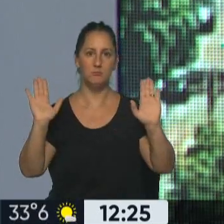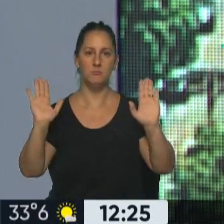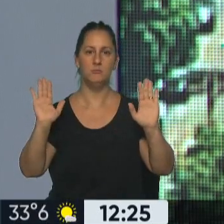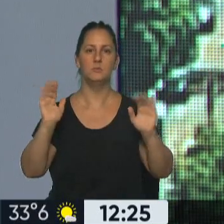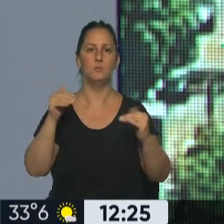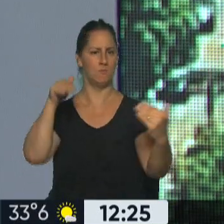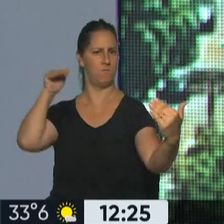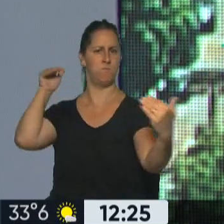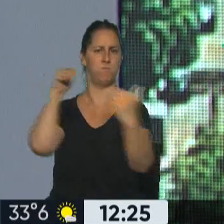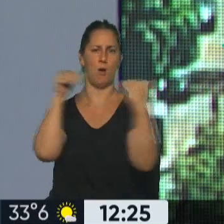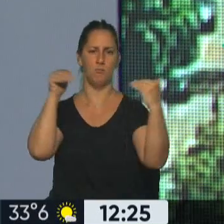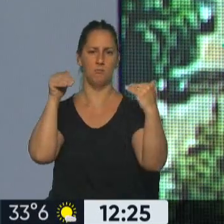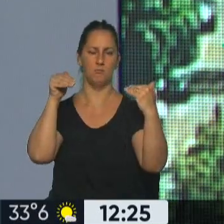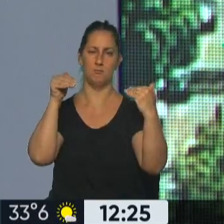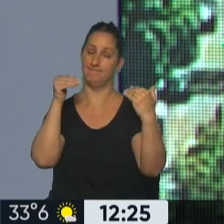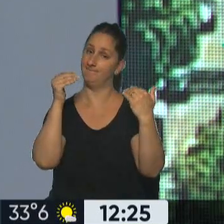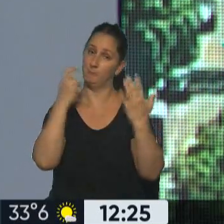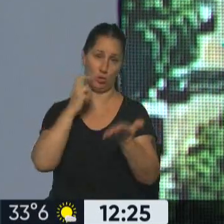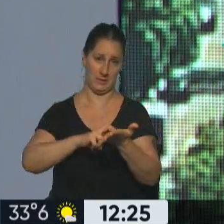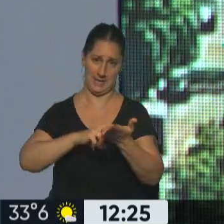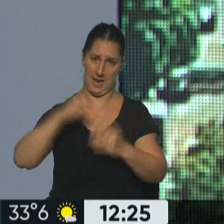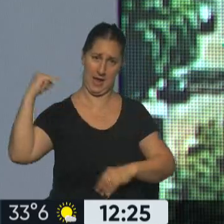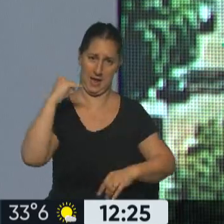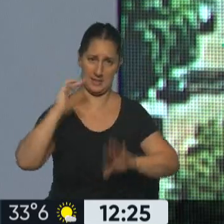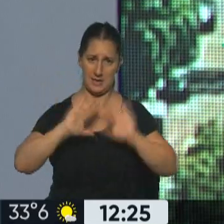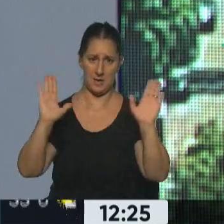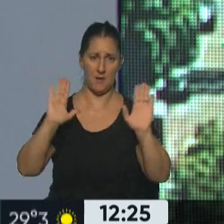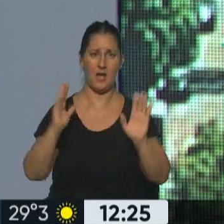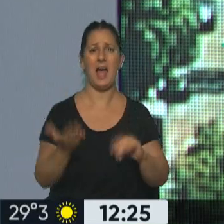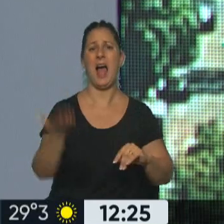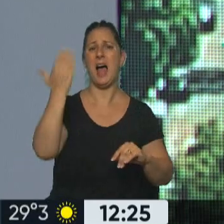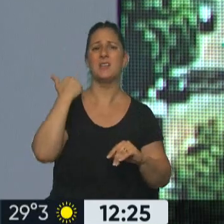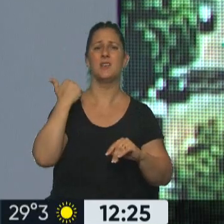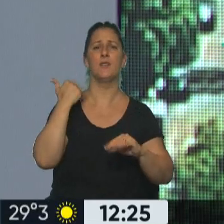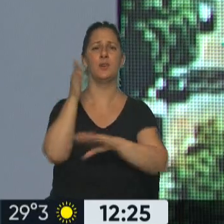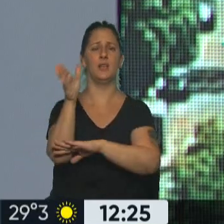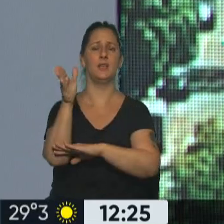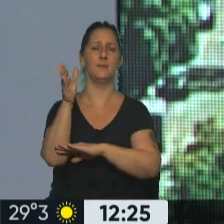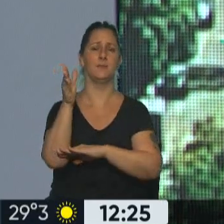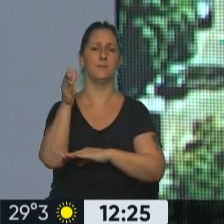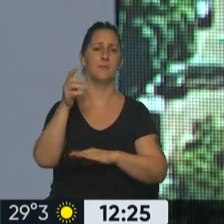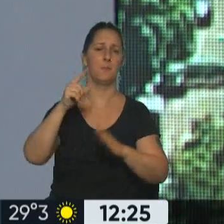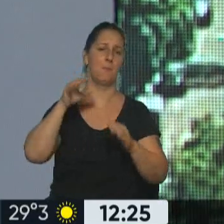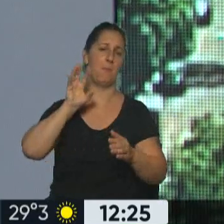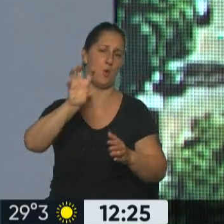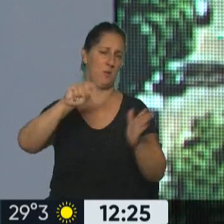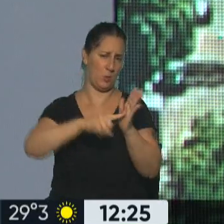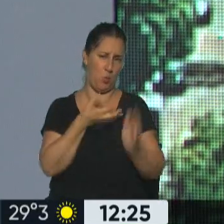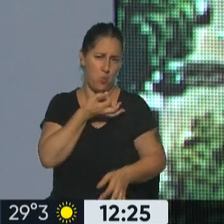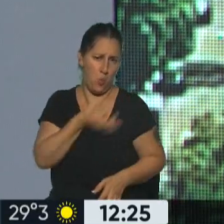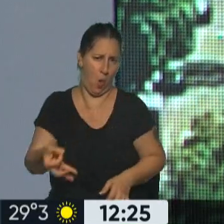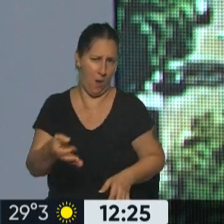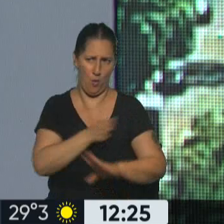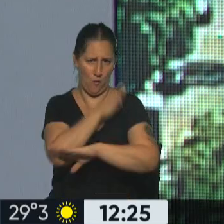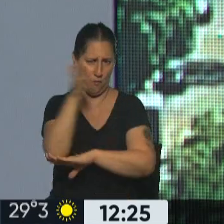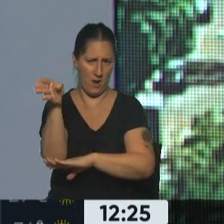yo tengo un bombazo frontal, tengo malas noticias. Cada vez que, yo ayer me fui a América, a una ciudad del centro de la provincia de Buenos Aires, a